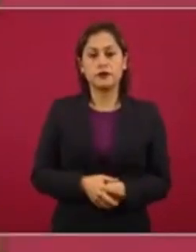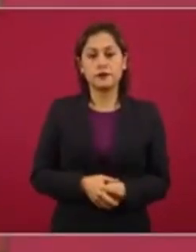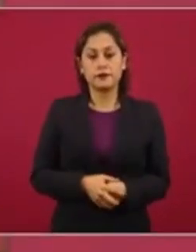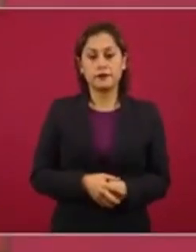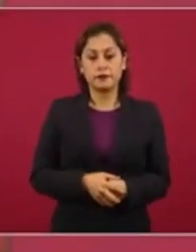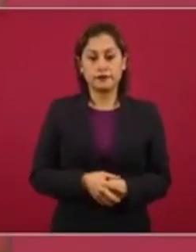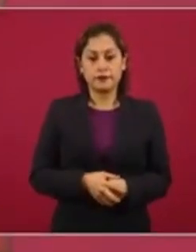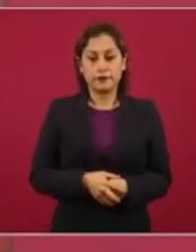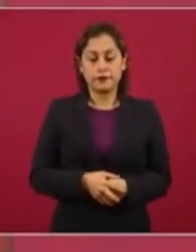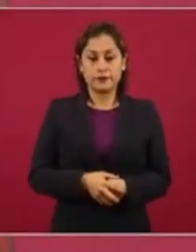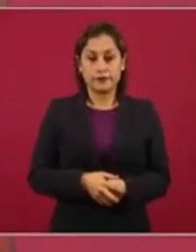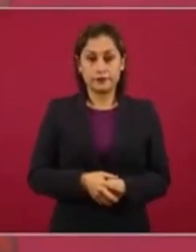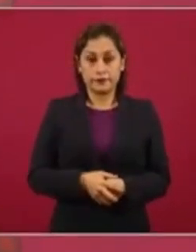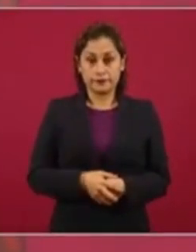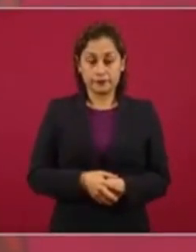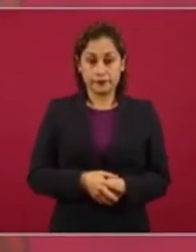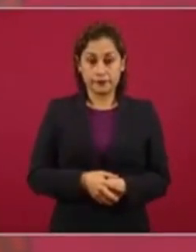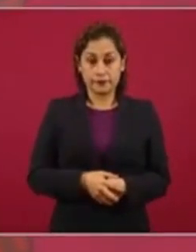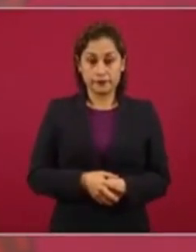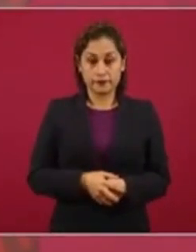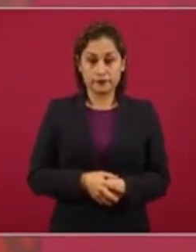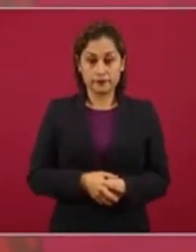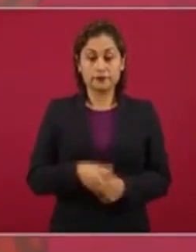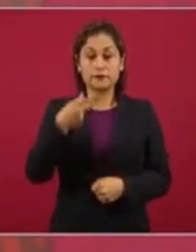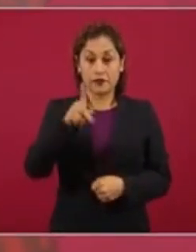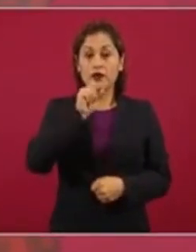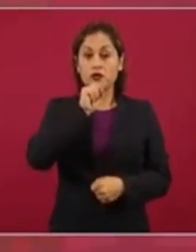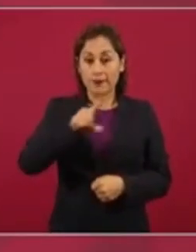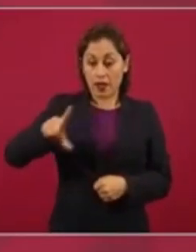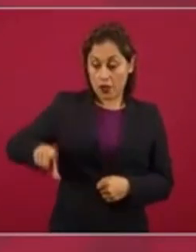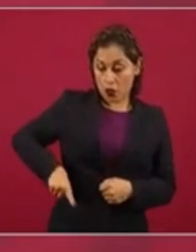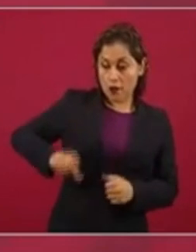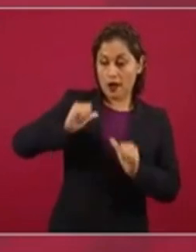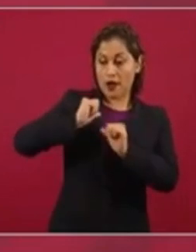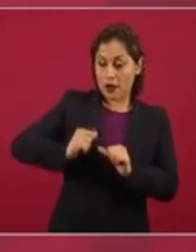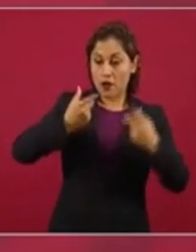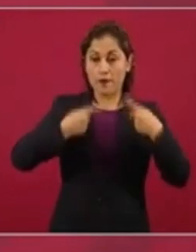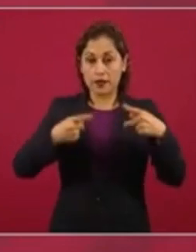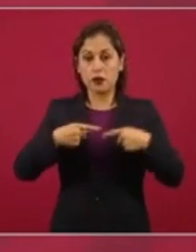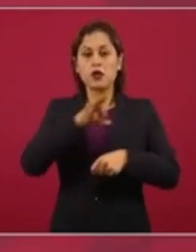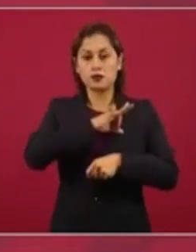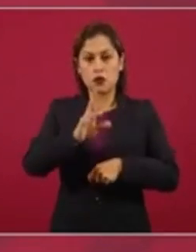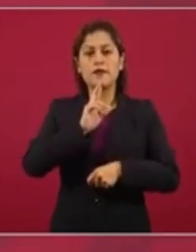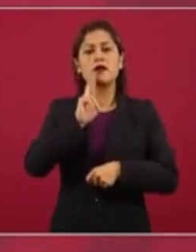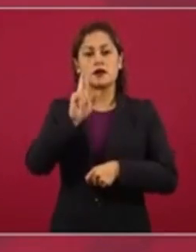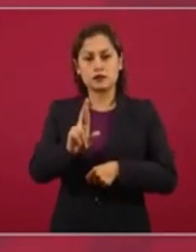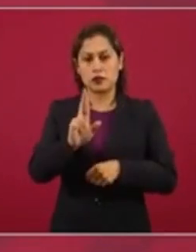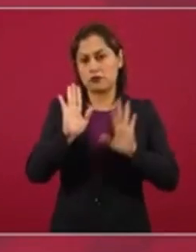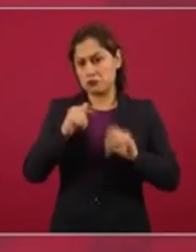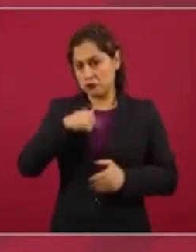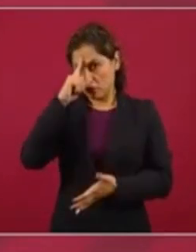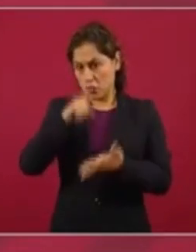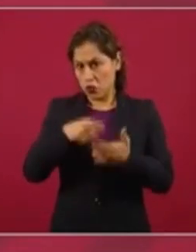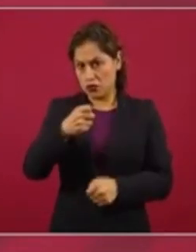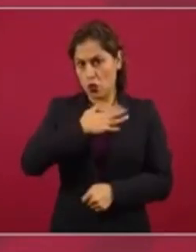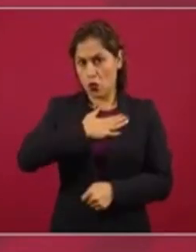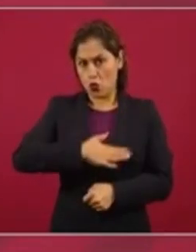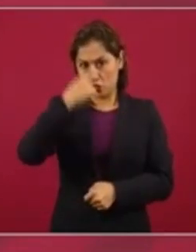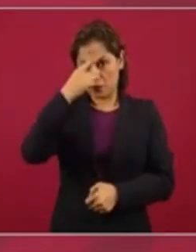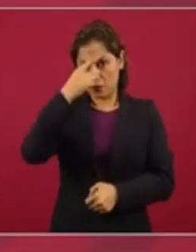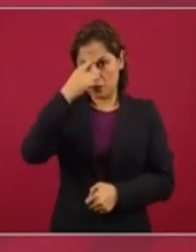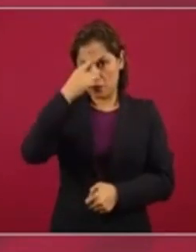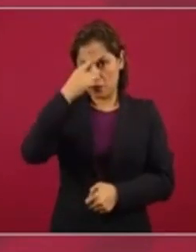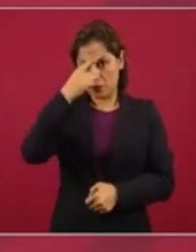haya el derecho de réplica. Creo que esto es justo para todos,